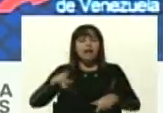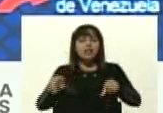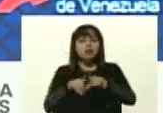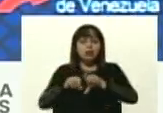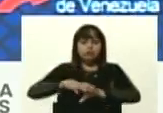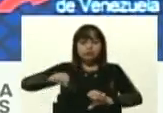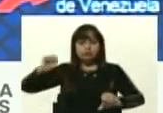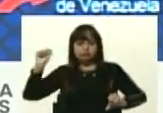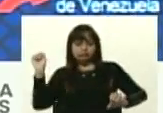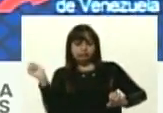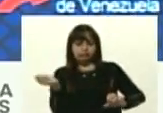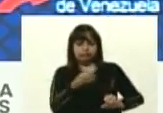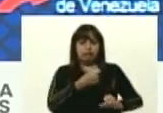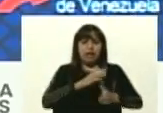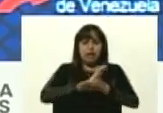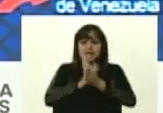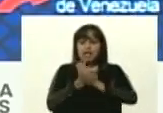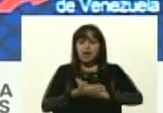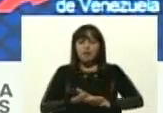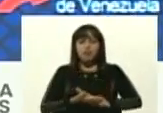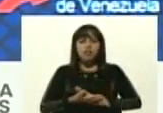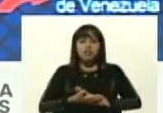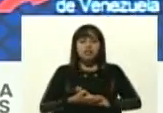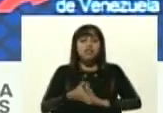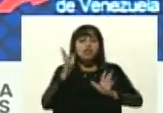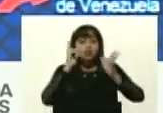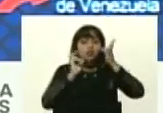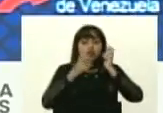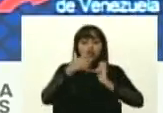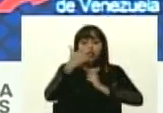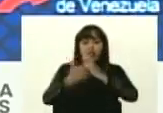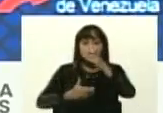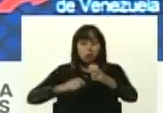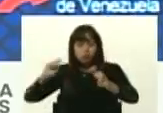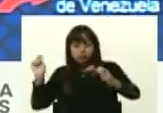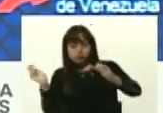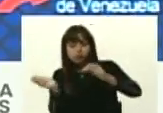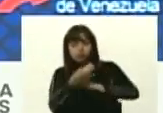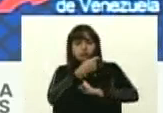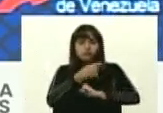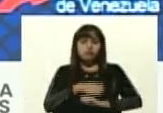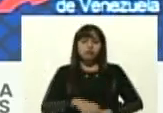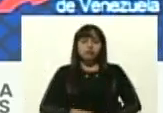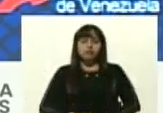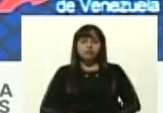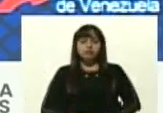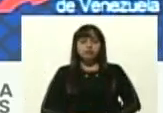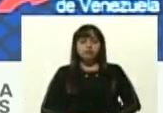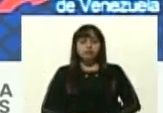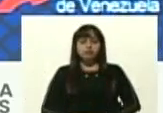compadre, que todavía se escuchan los gritos. Se escuchan los gritos.